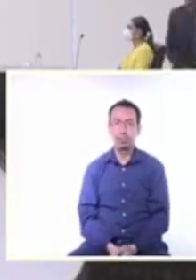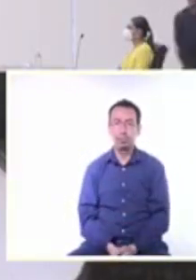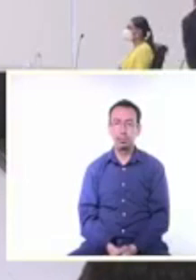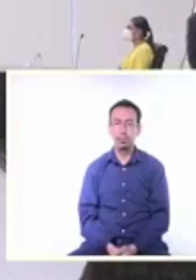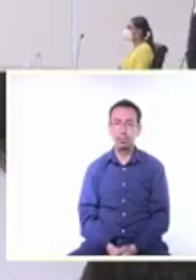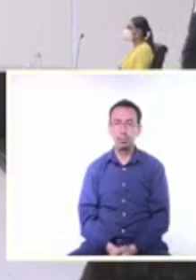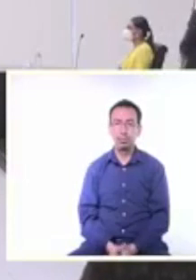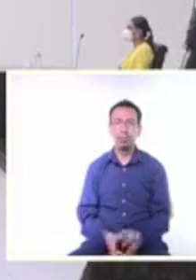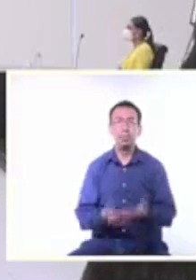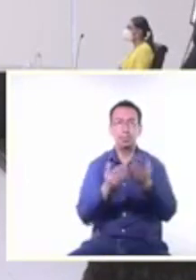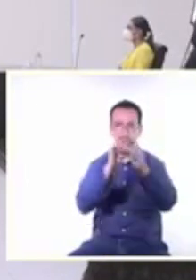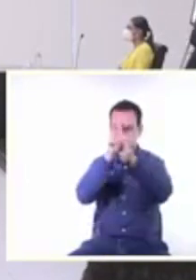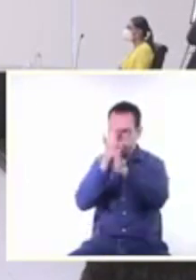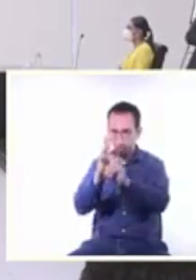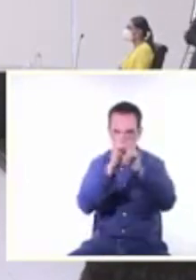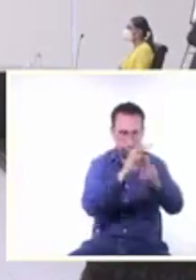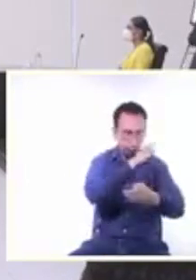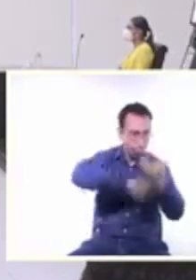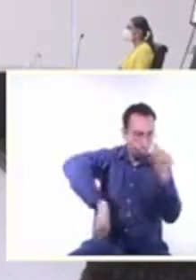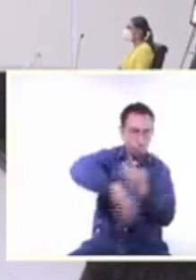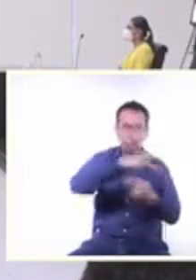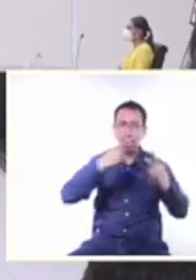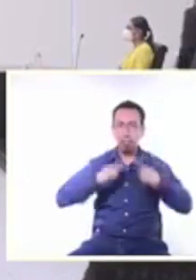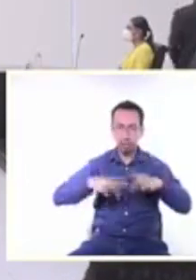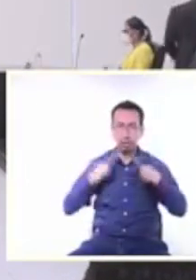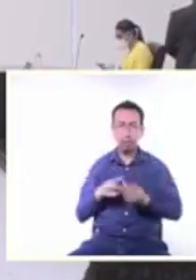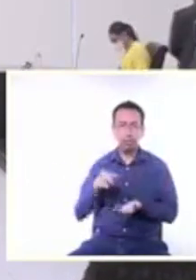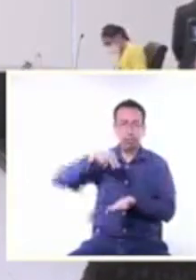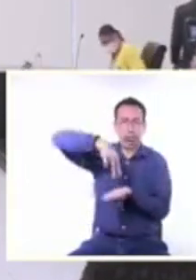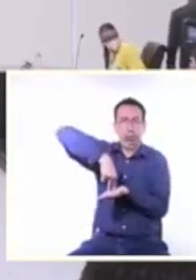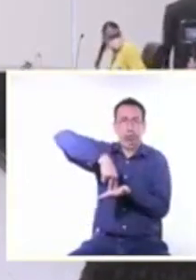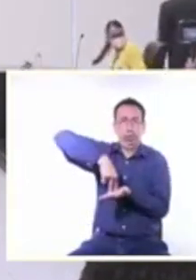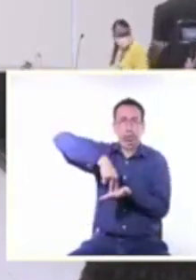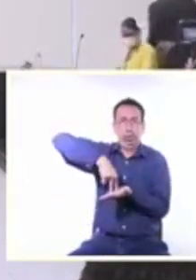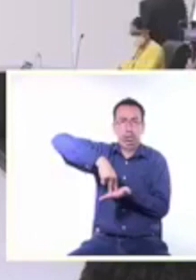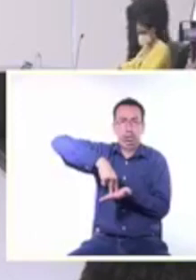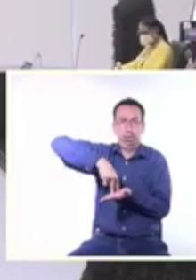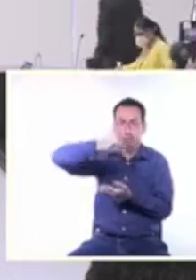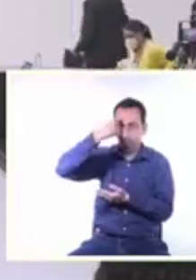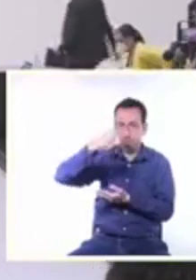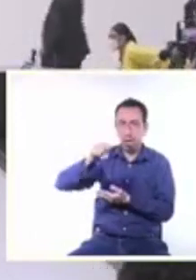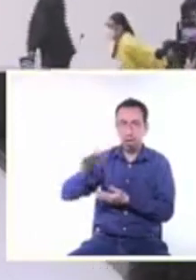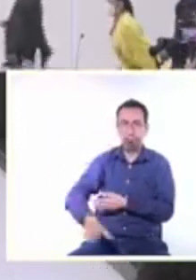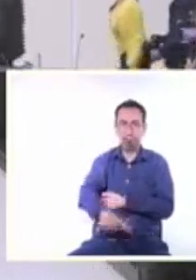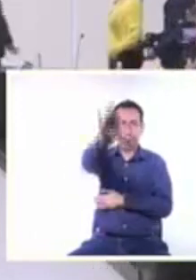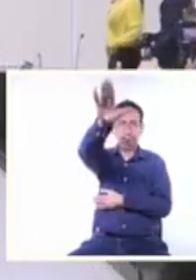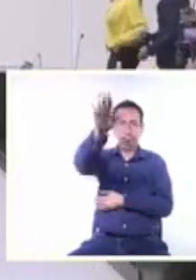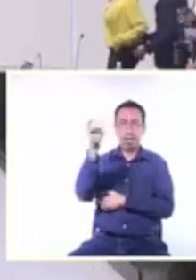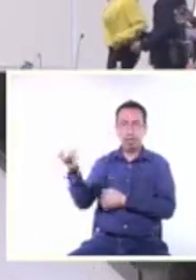les pido respetuosamente a todas y todos los presentes nos pongamos de pie para rendir la protesta